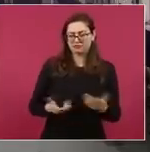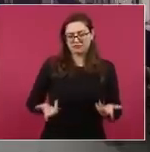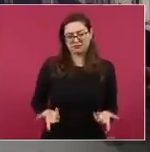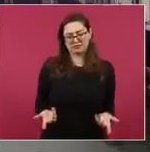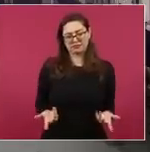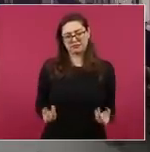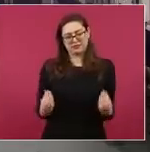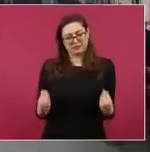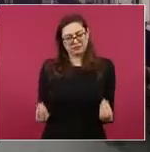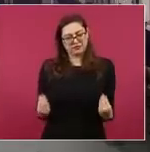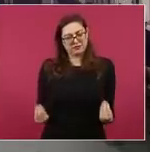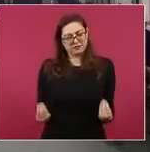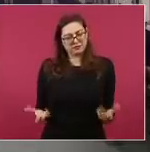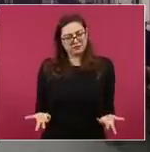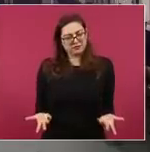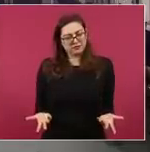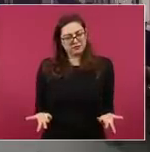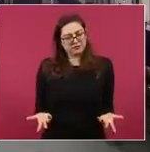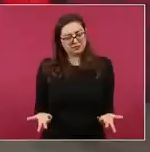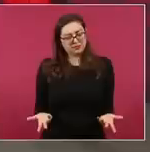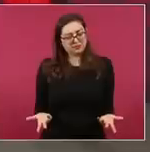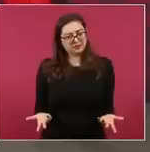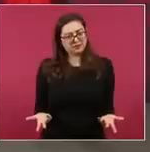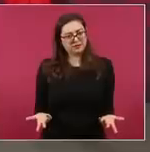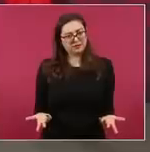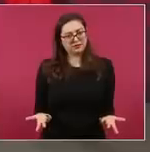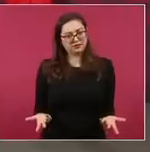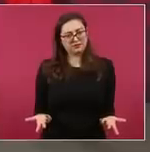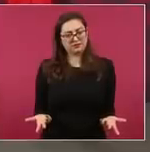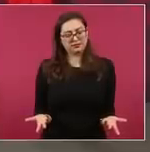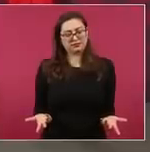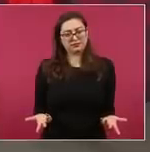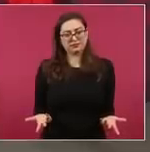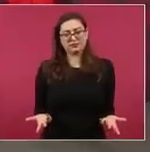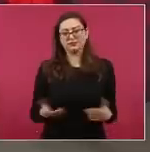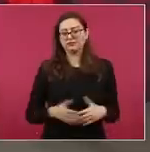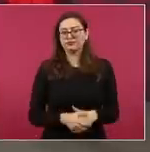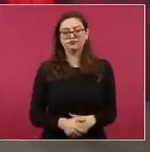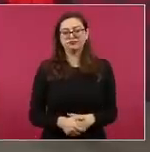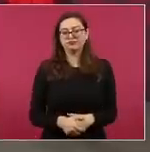de que eran ajustes de cuenta,